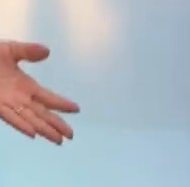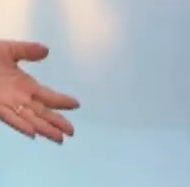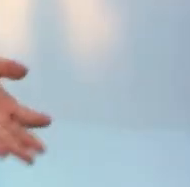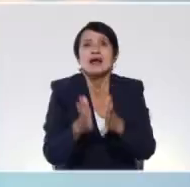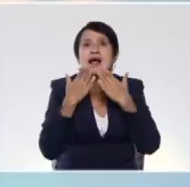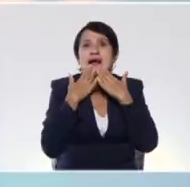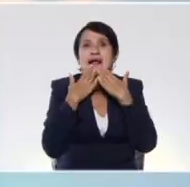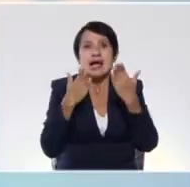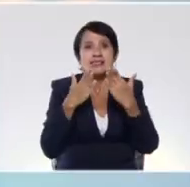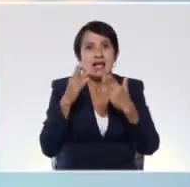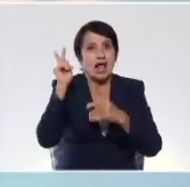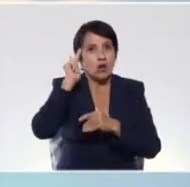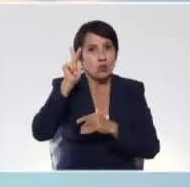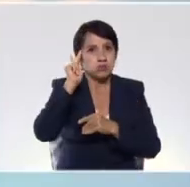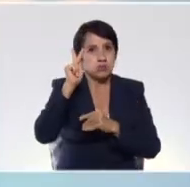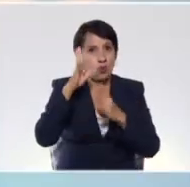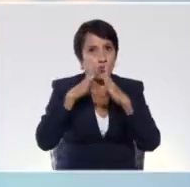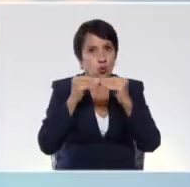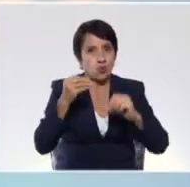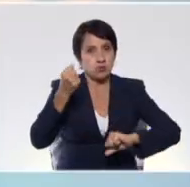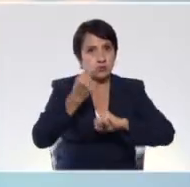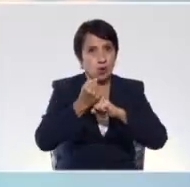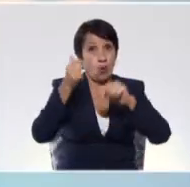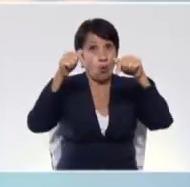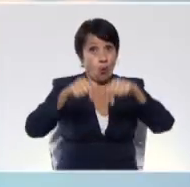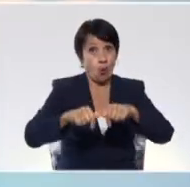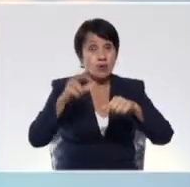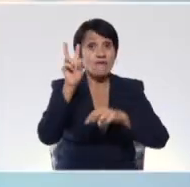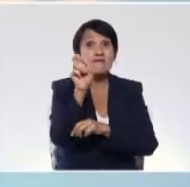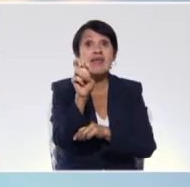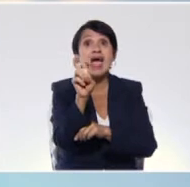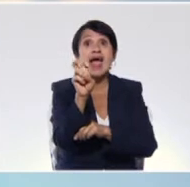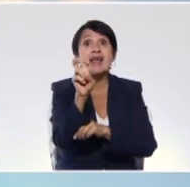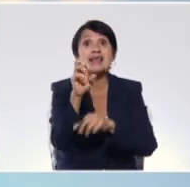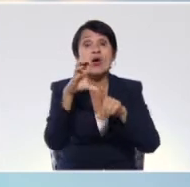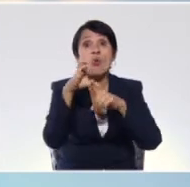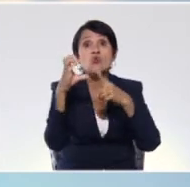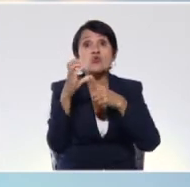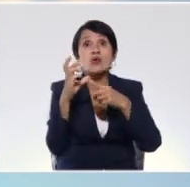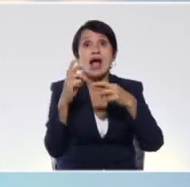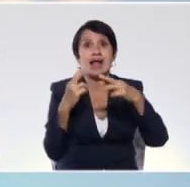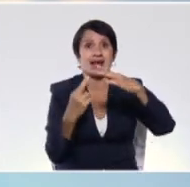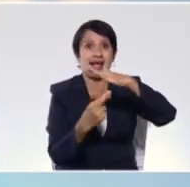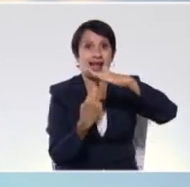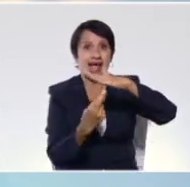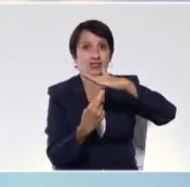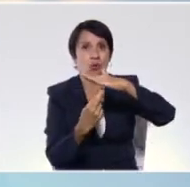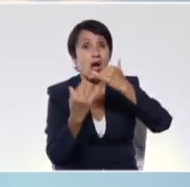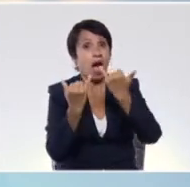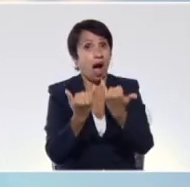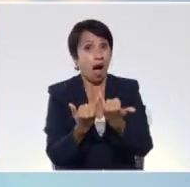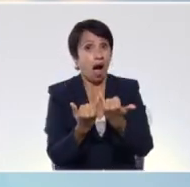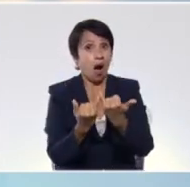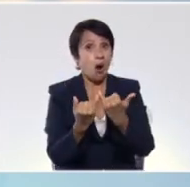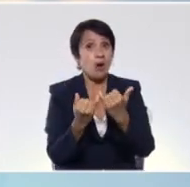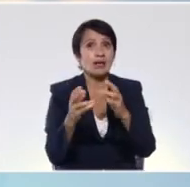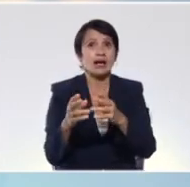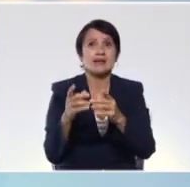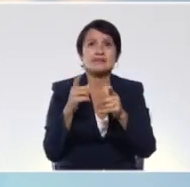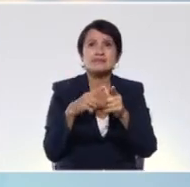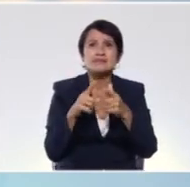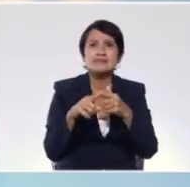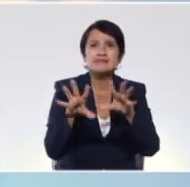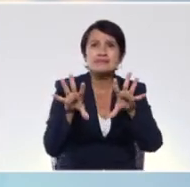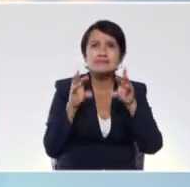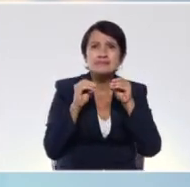Gracias a nuestros docentes por acompañarnos hoy en nuestro viernes de Cultura y Recreación. Ahora llegó el momento de recibir el